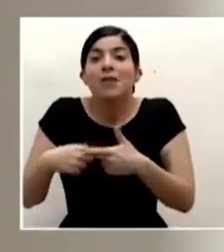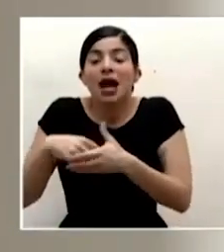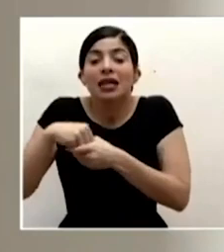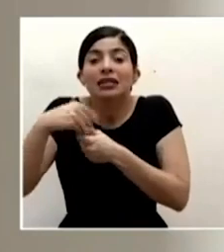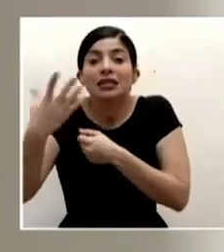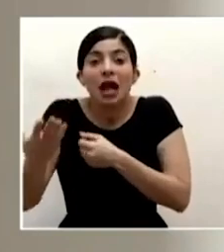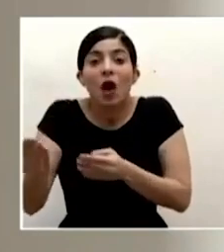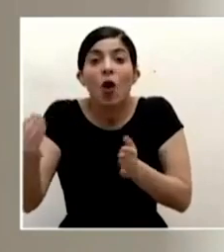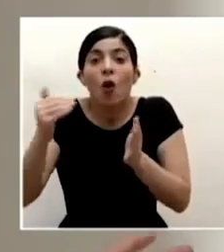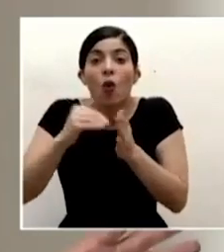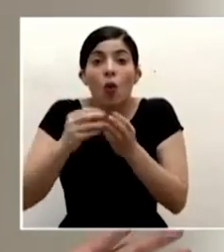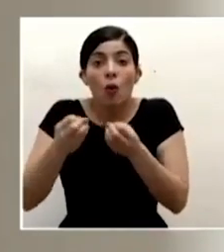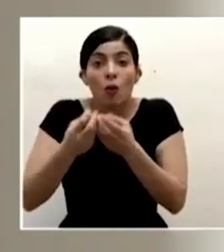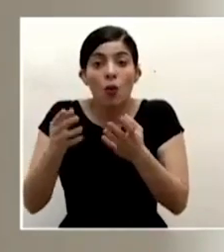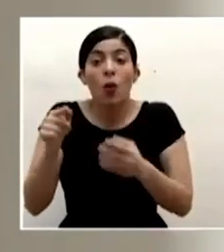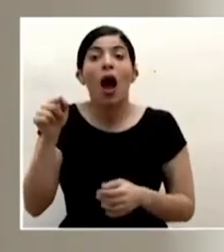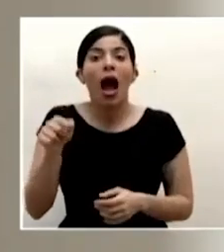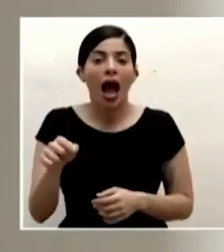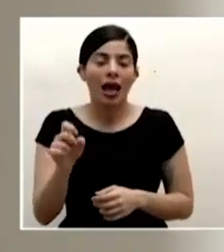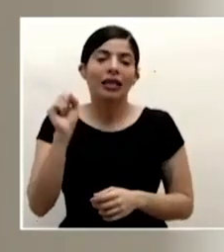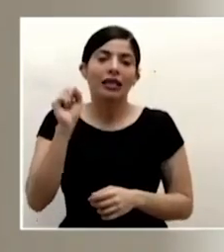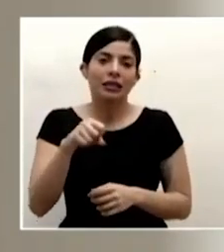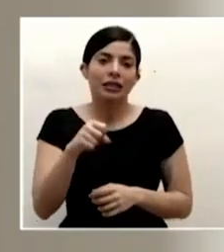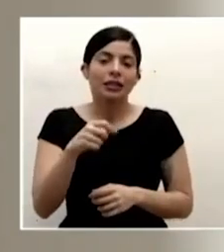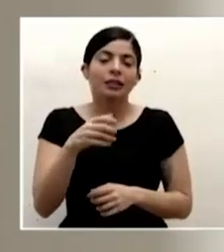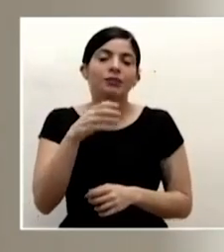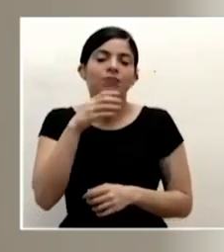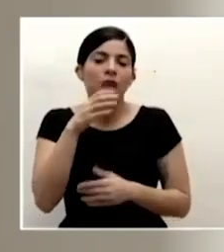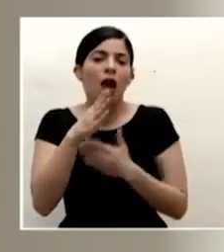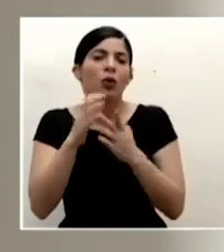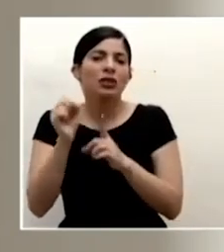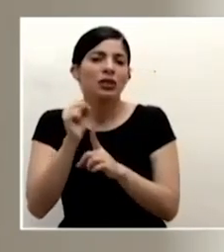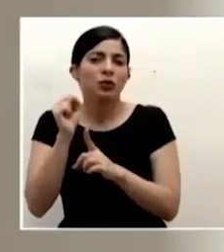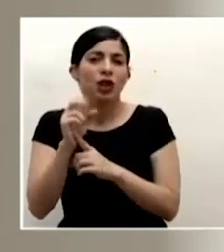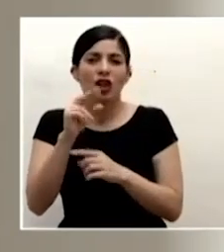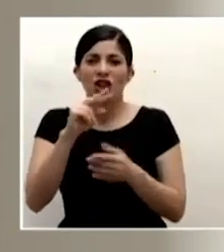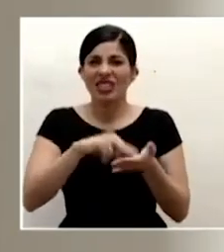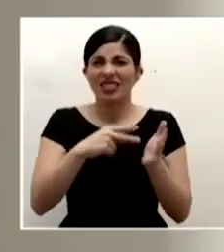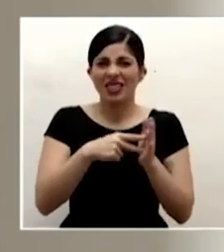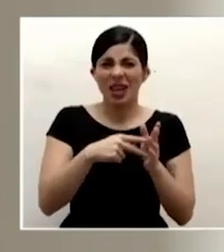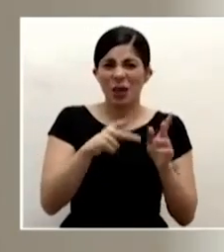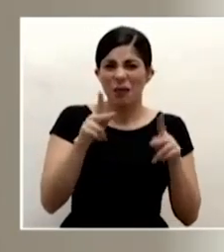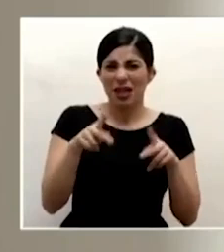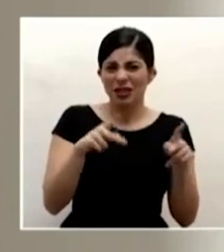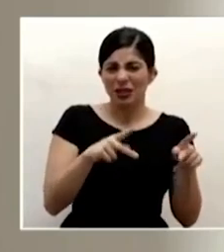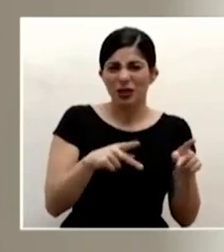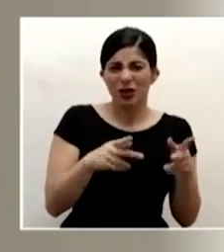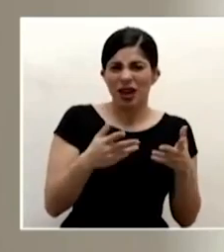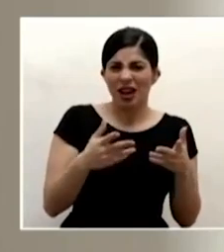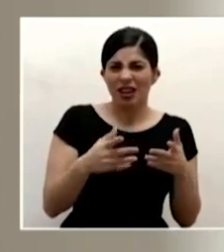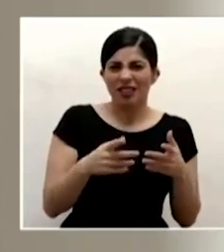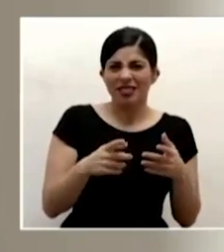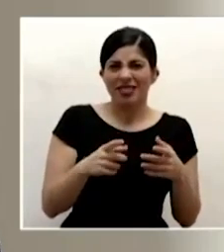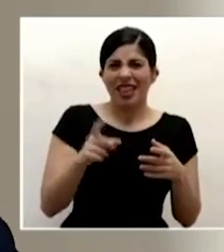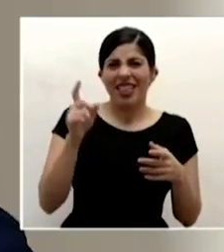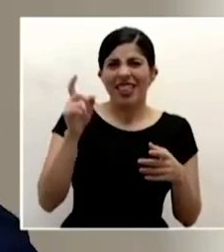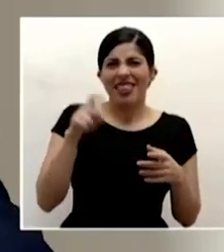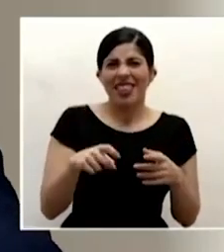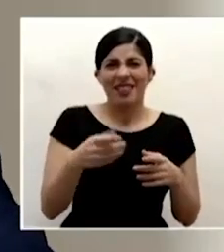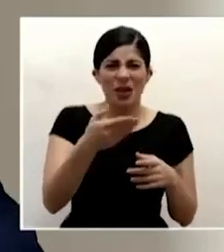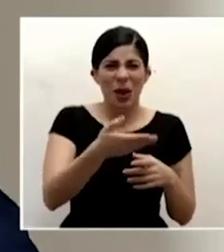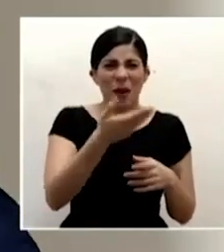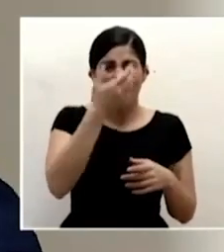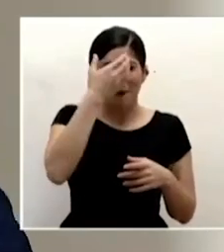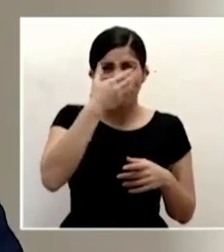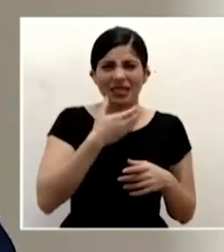en ciertas situaciones no es que tampoco la gente tenga que andar con a con a verá con esta mascarilla o con este tipo